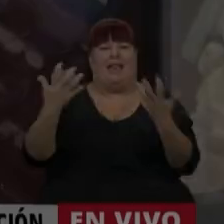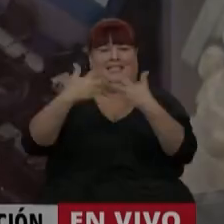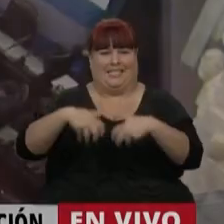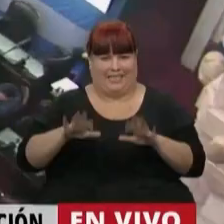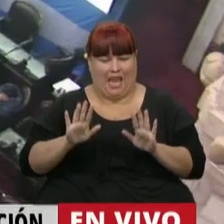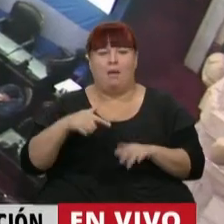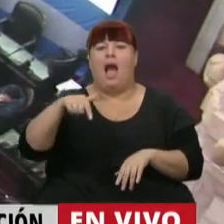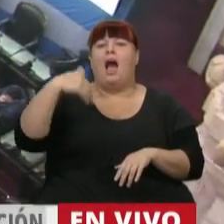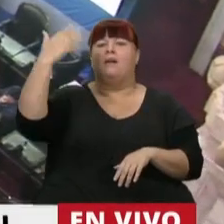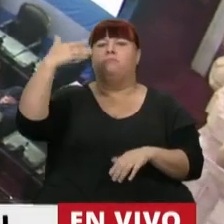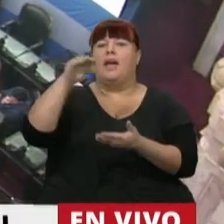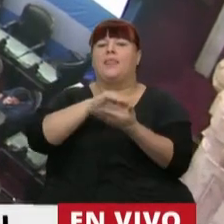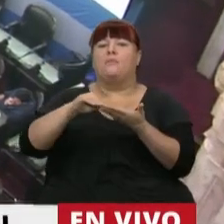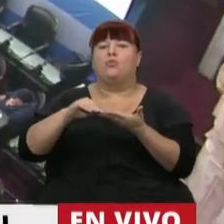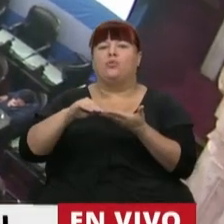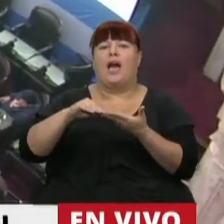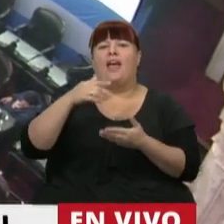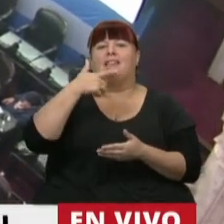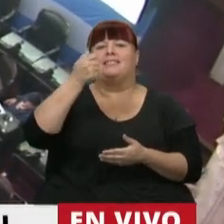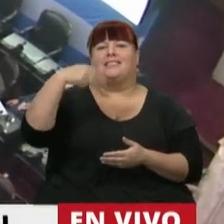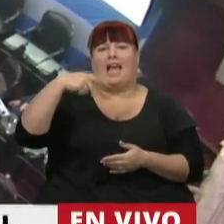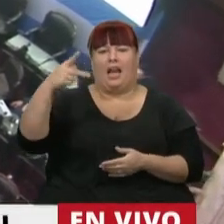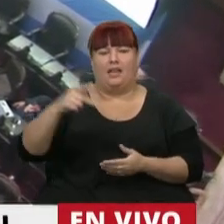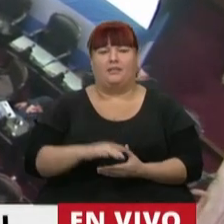Tiene la palabra la diputada Nancy Sando.